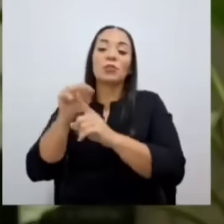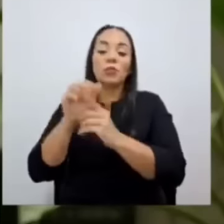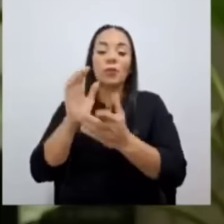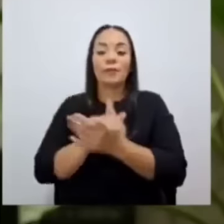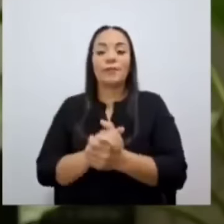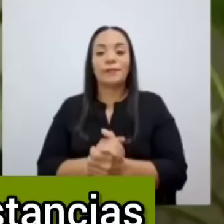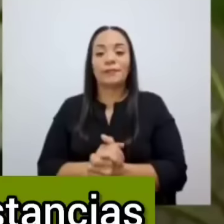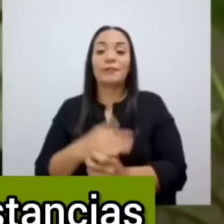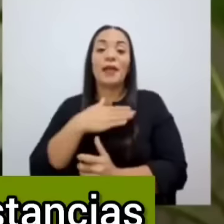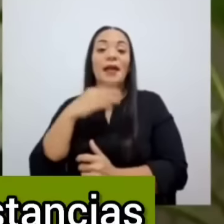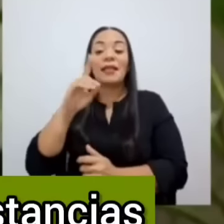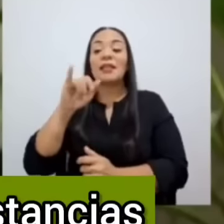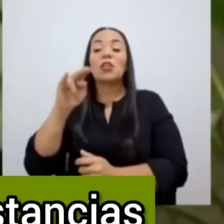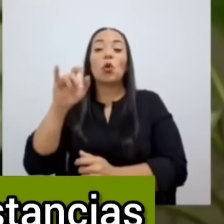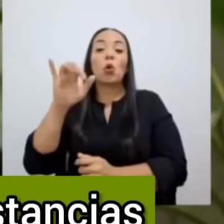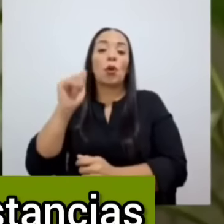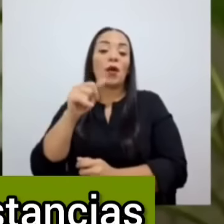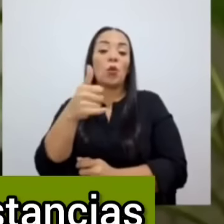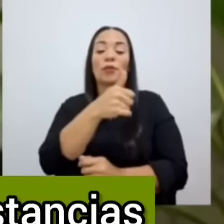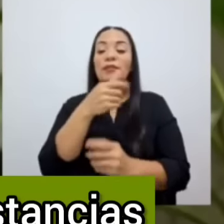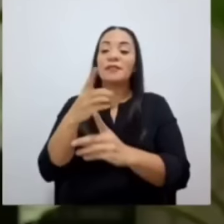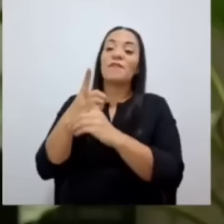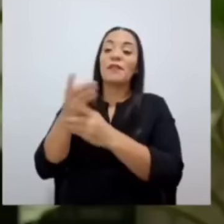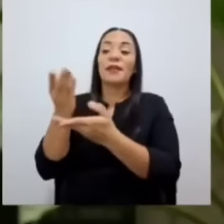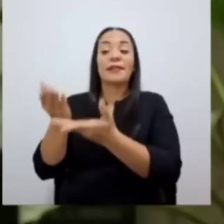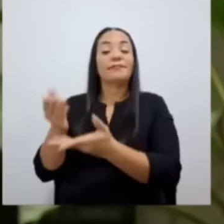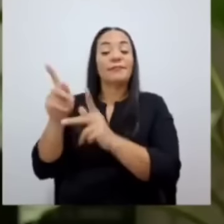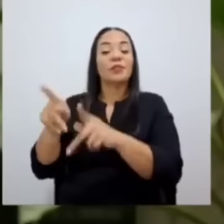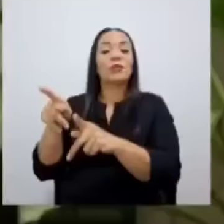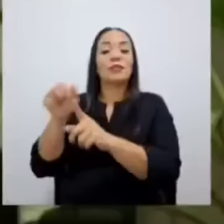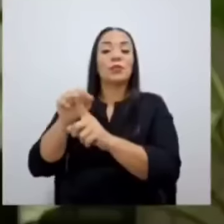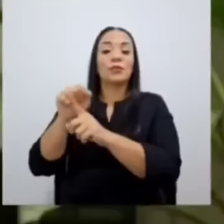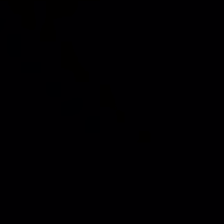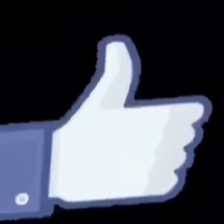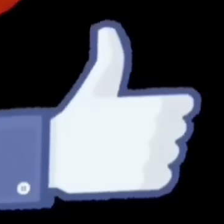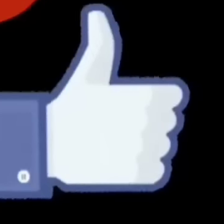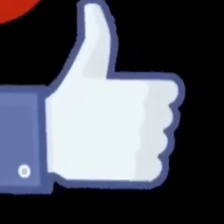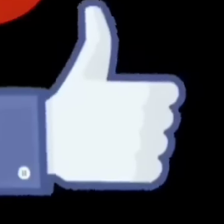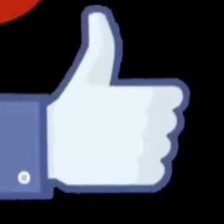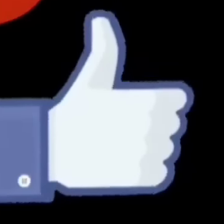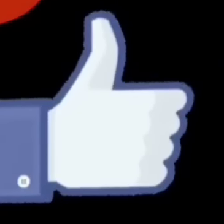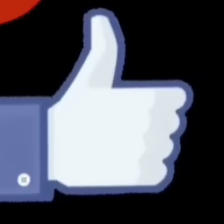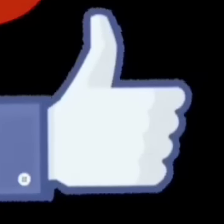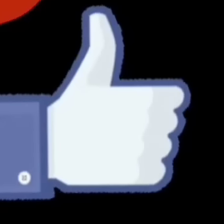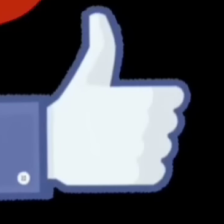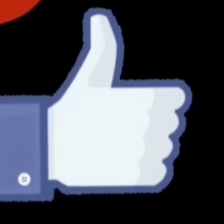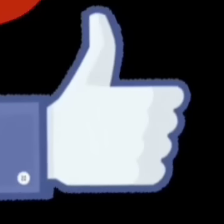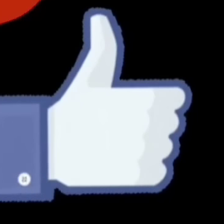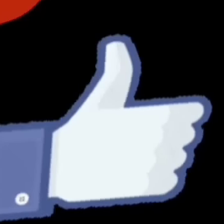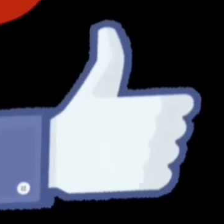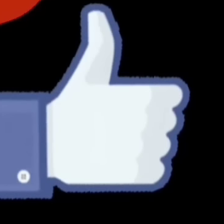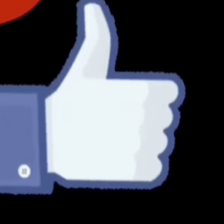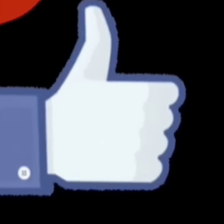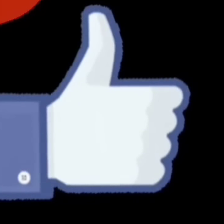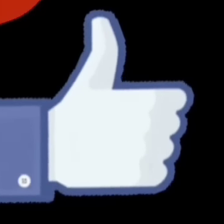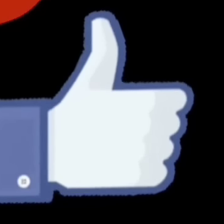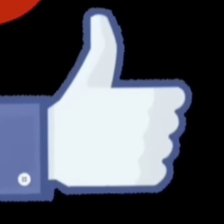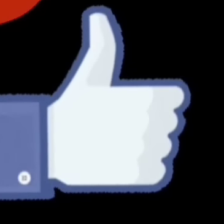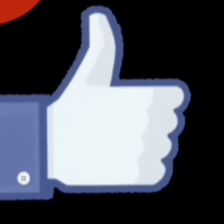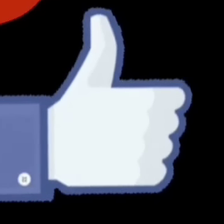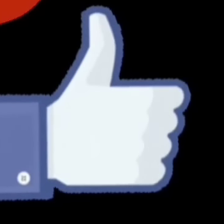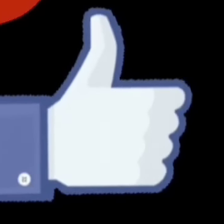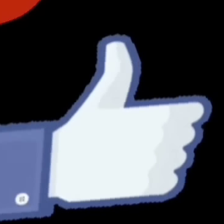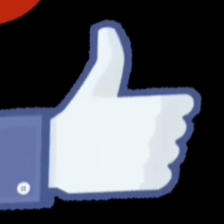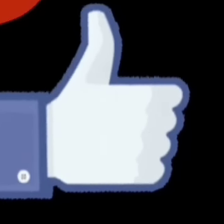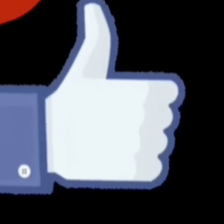que Dinora Barquero y otros defiendan a alguien en esas circunstancias, por razones obvias. Gracias. Suscríbete, comparte el video, comenta y